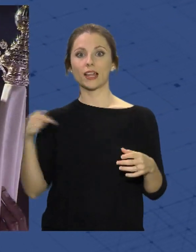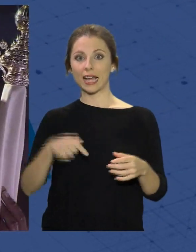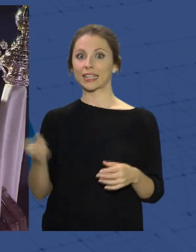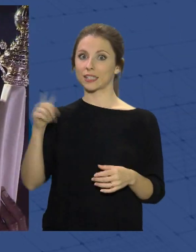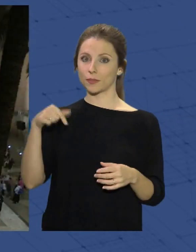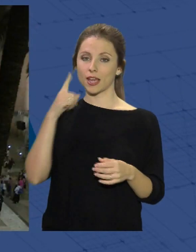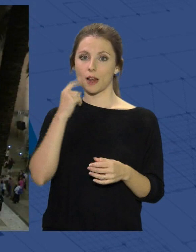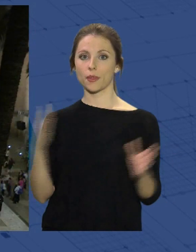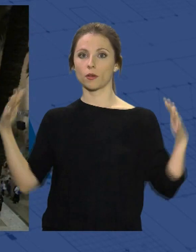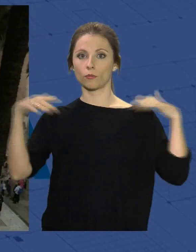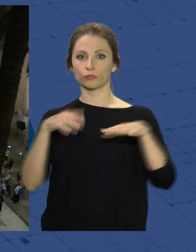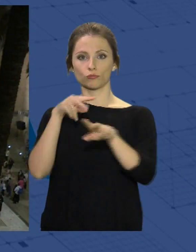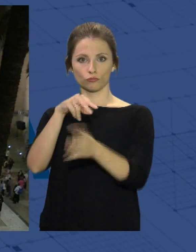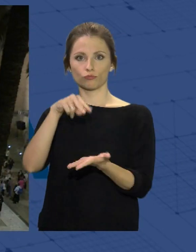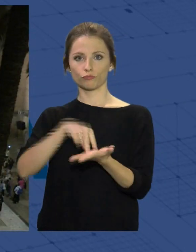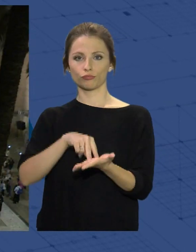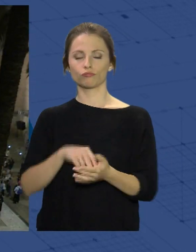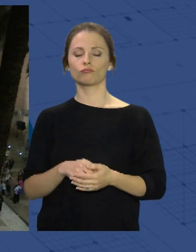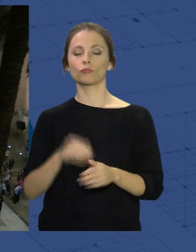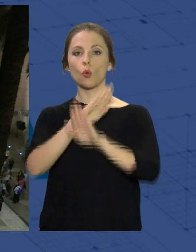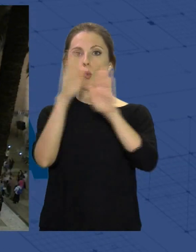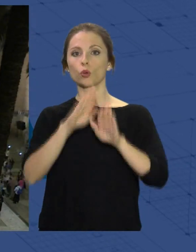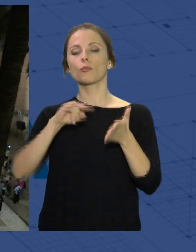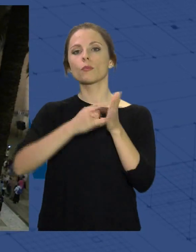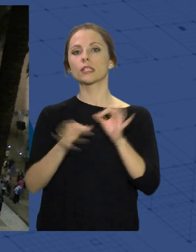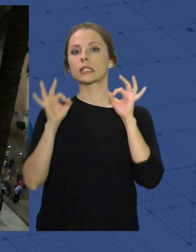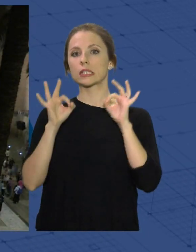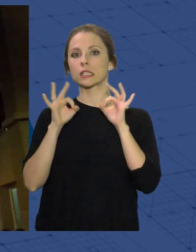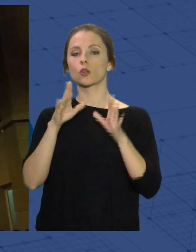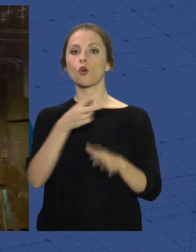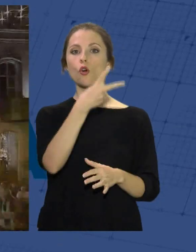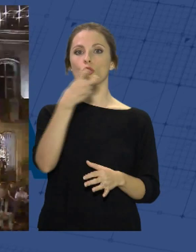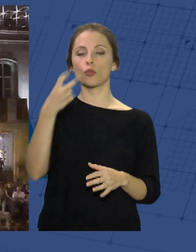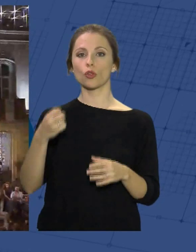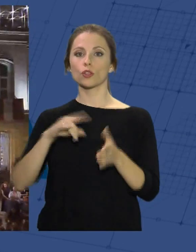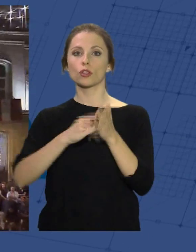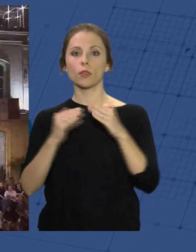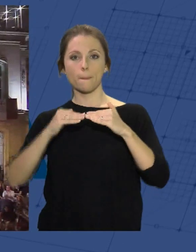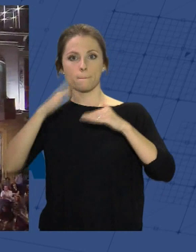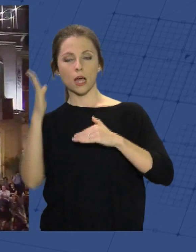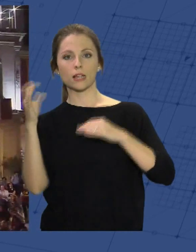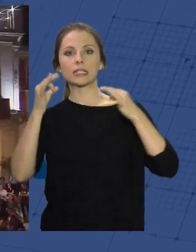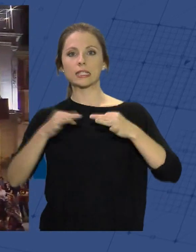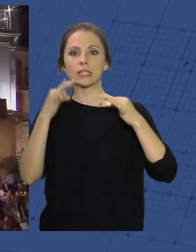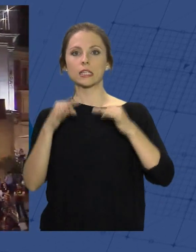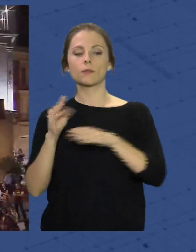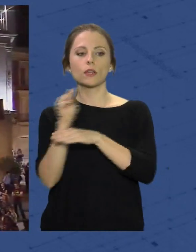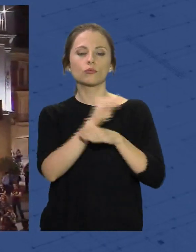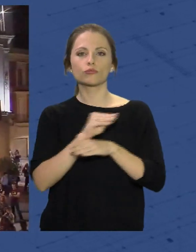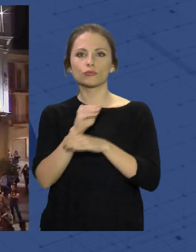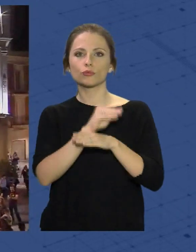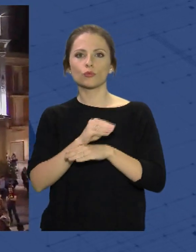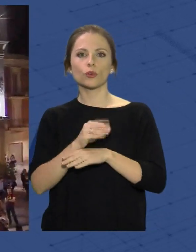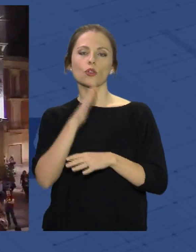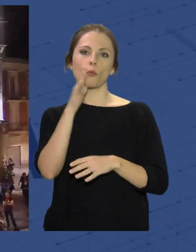tuvieron presencia en esta magna. Por último, dispositivo de seguridad con más de 200 efectivos, veló en todo momento por el correcto transcurso de la procesión,